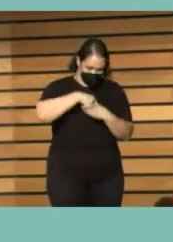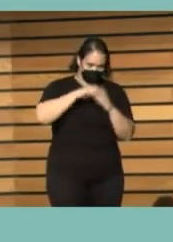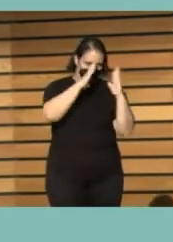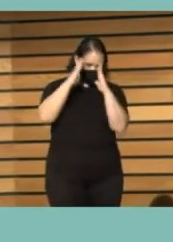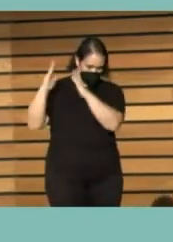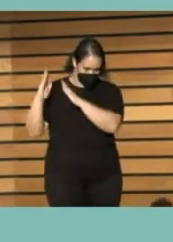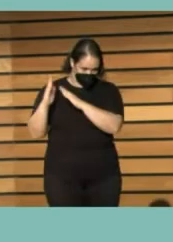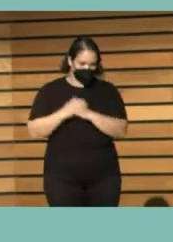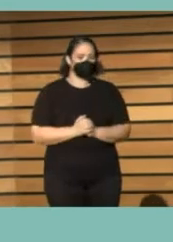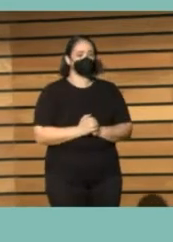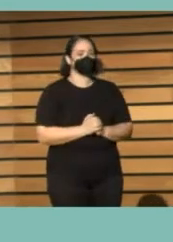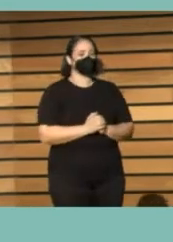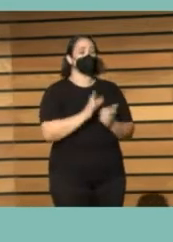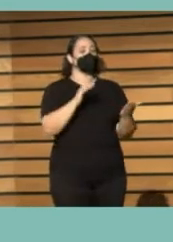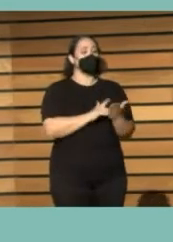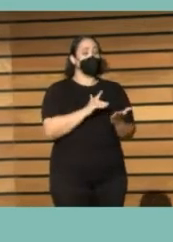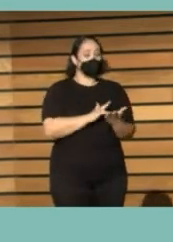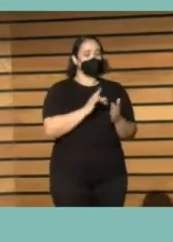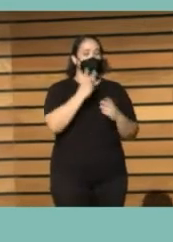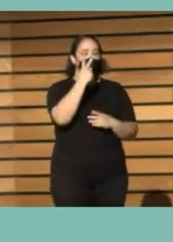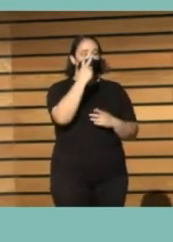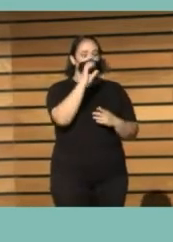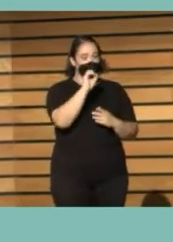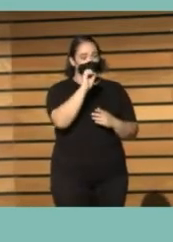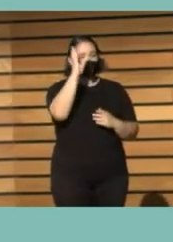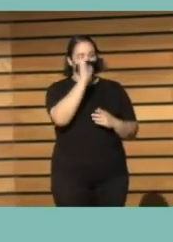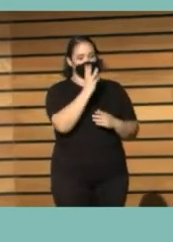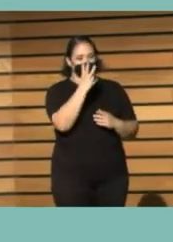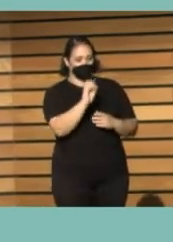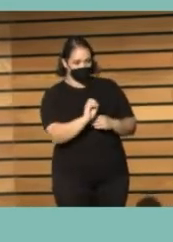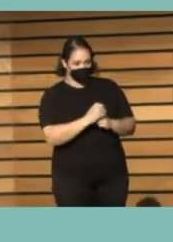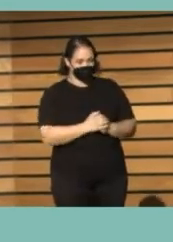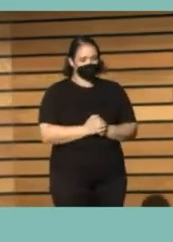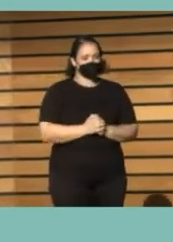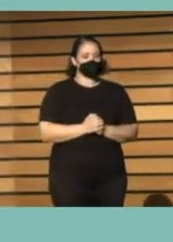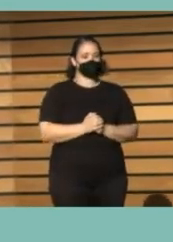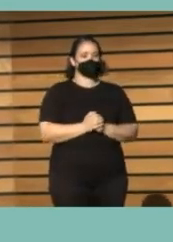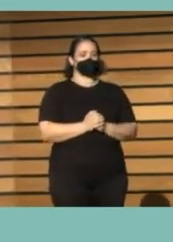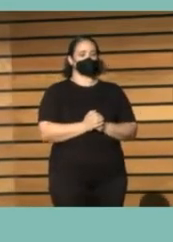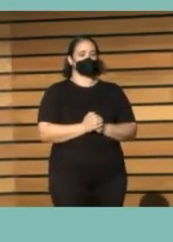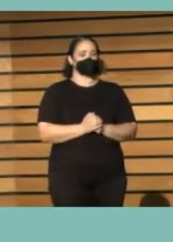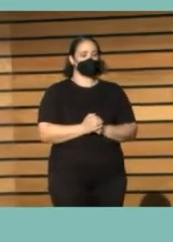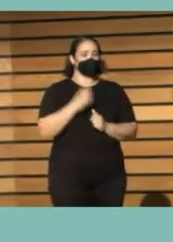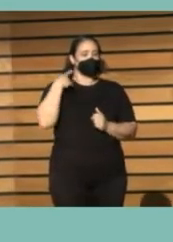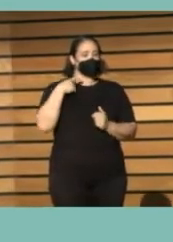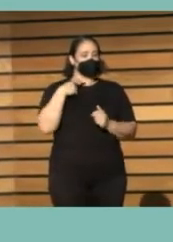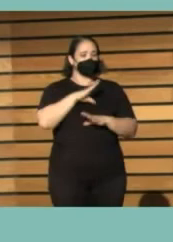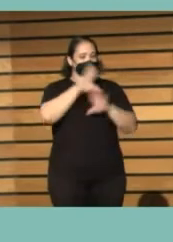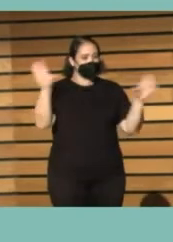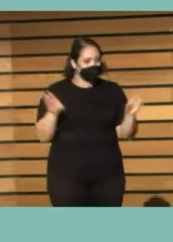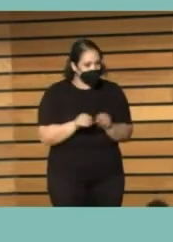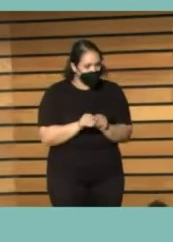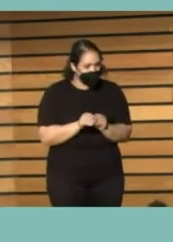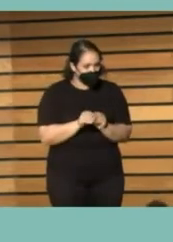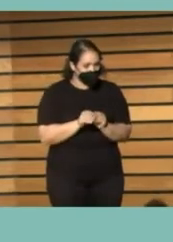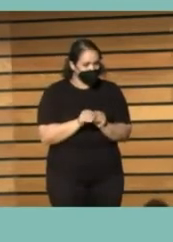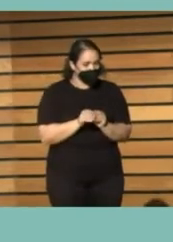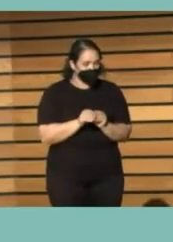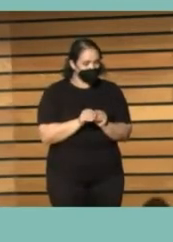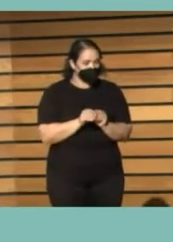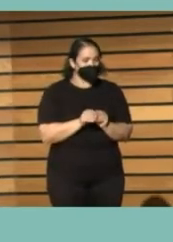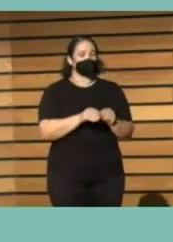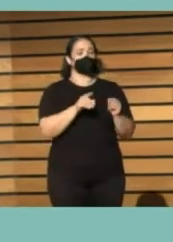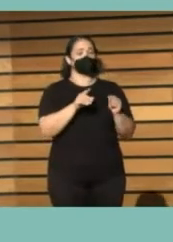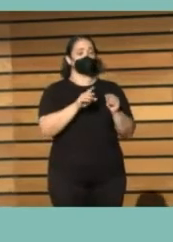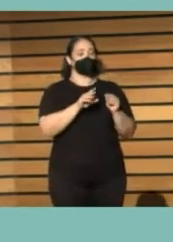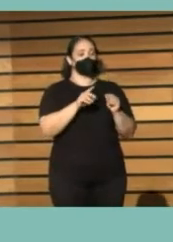la Agenda 2030 en España. Y hemos sacado algunas conclusiones. Algunas conclusiones, es